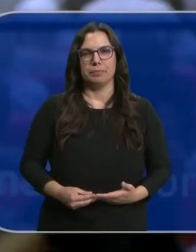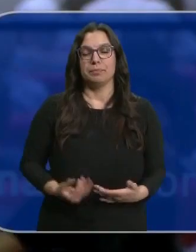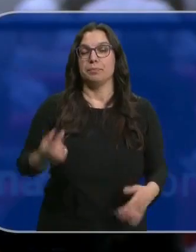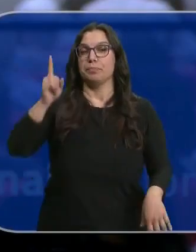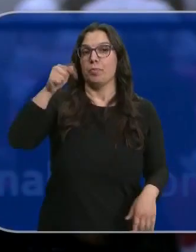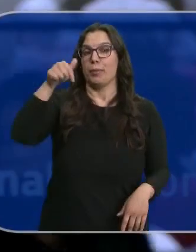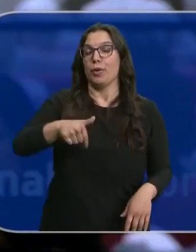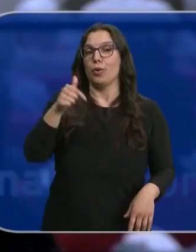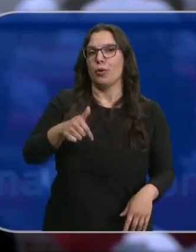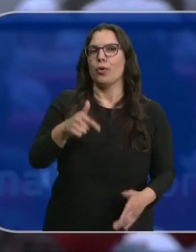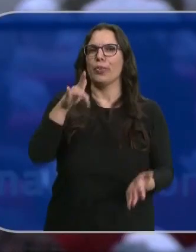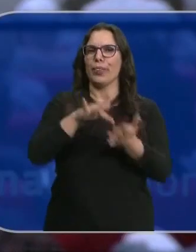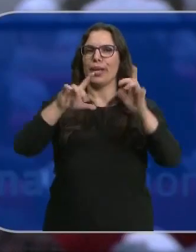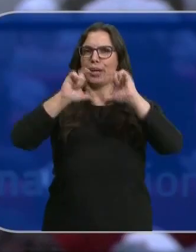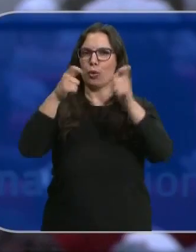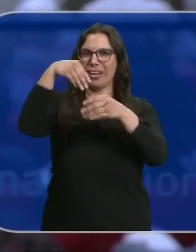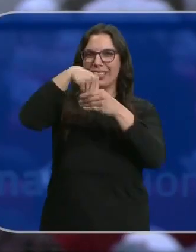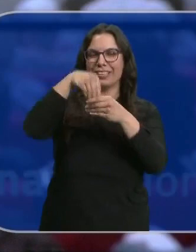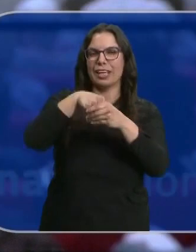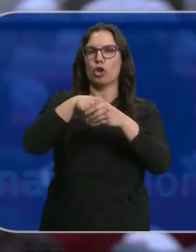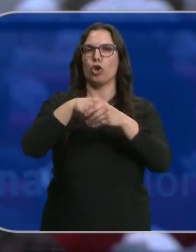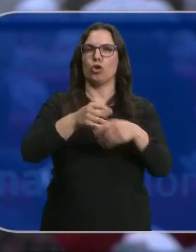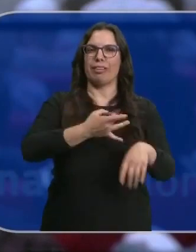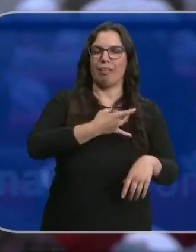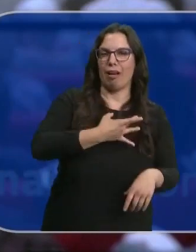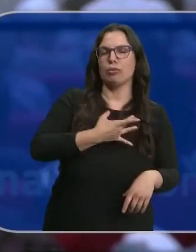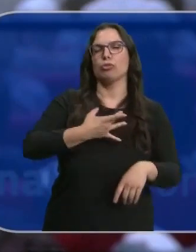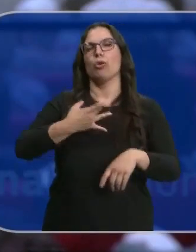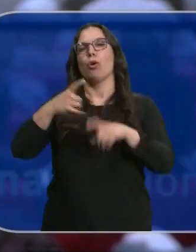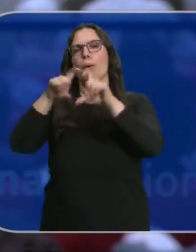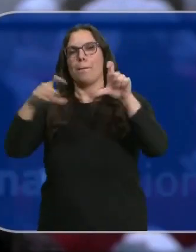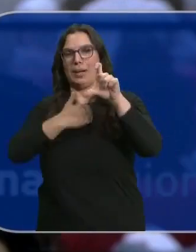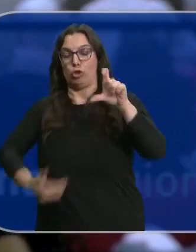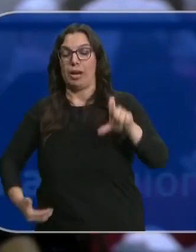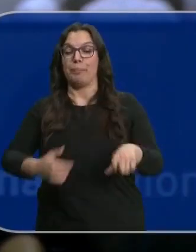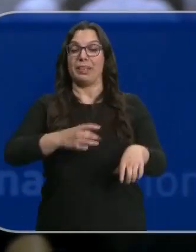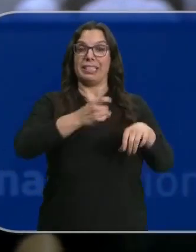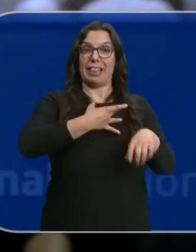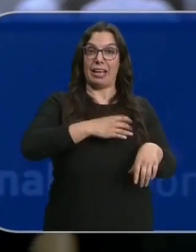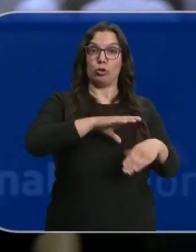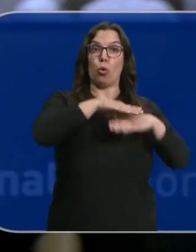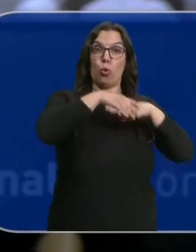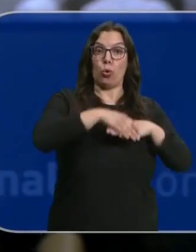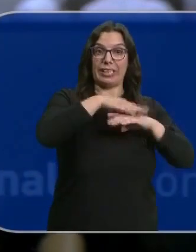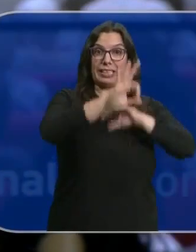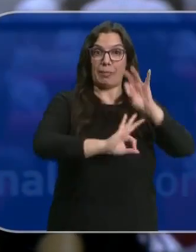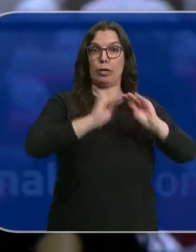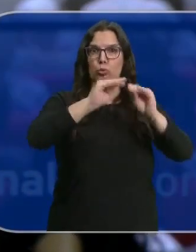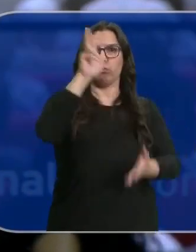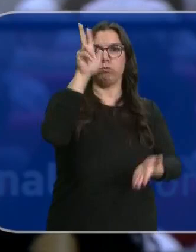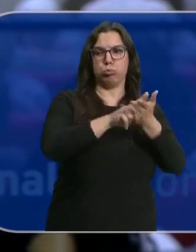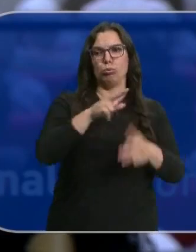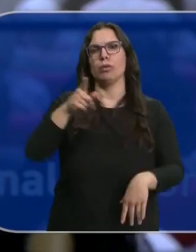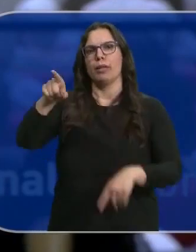También hoy ha sido un día de reuniones internas de los agentes sociales. El sindicato UGT y la patronal COE han ratificado en sus asambleas